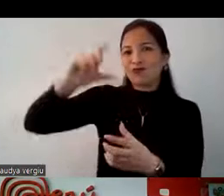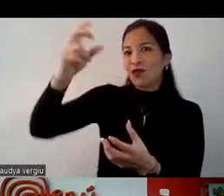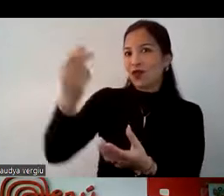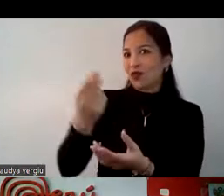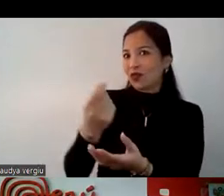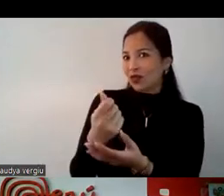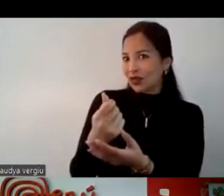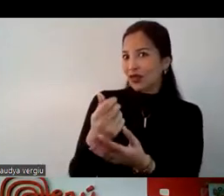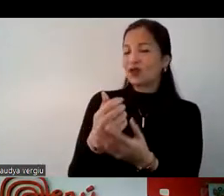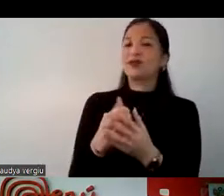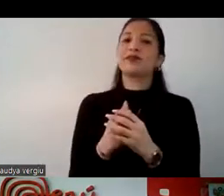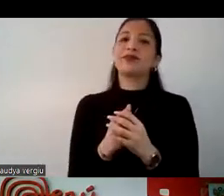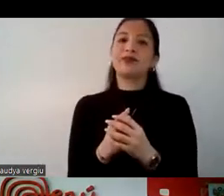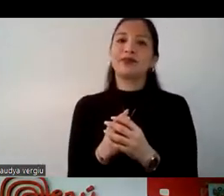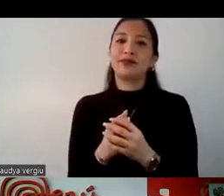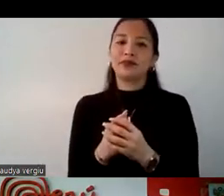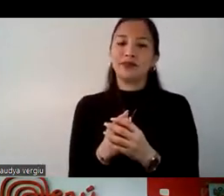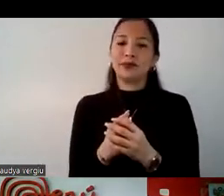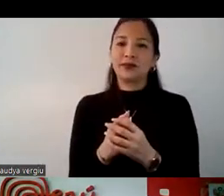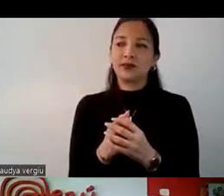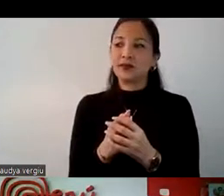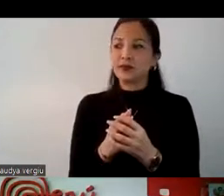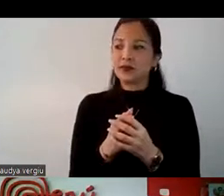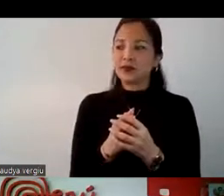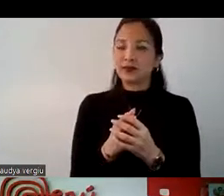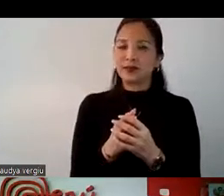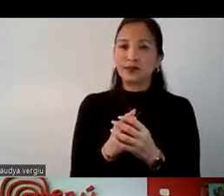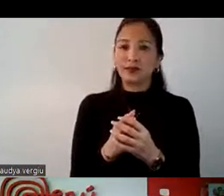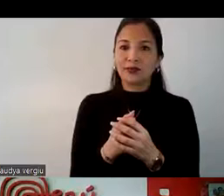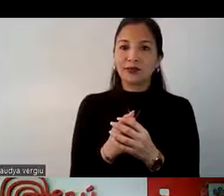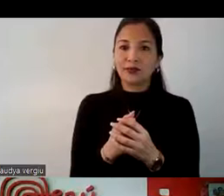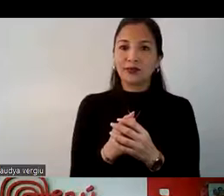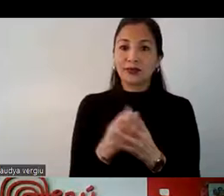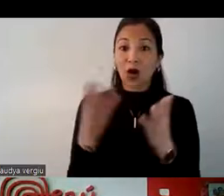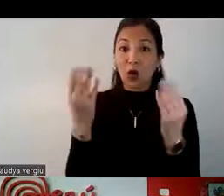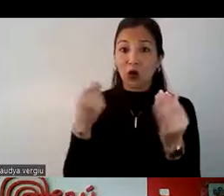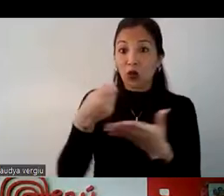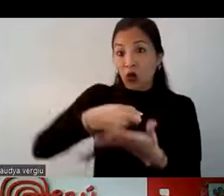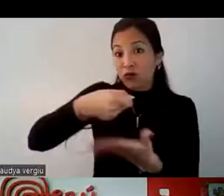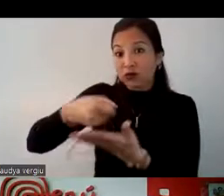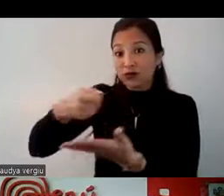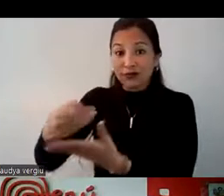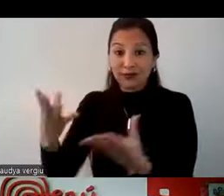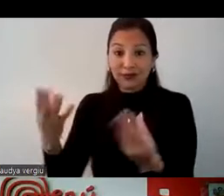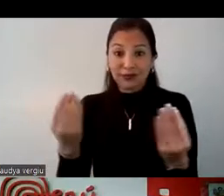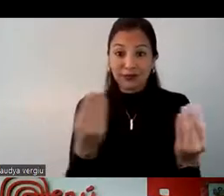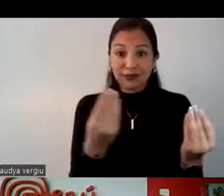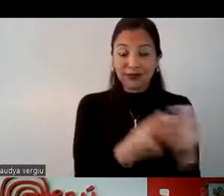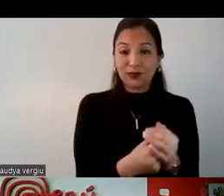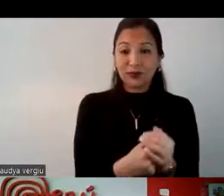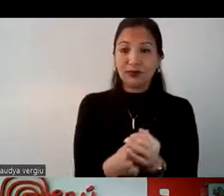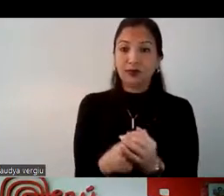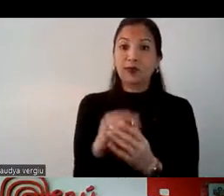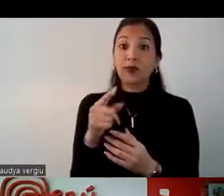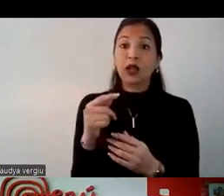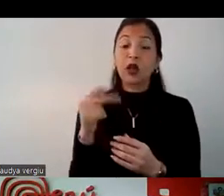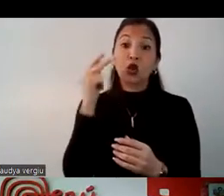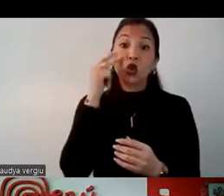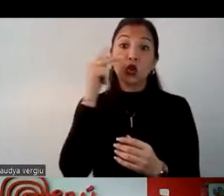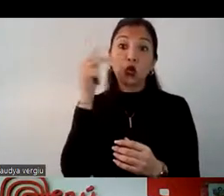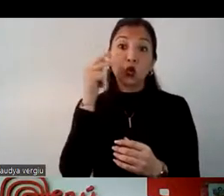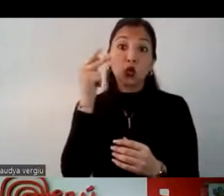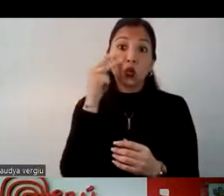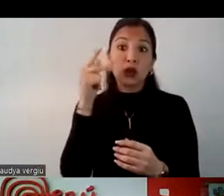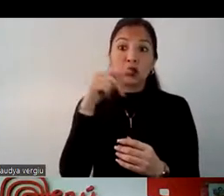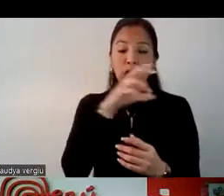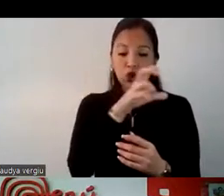ese tipo de cambio a favor y adquirir una buena cantidad de compras. El turista de la costa viaja mucho también